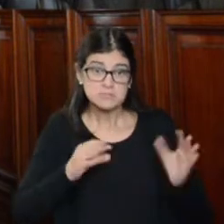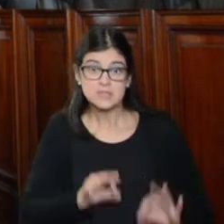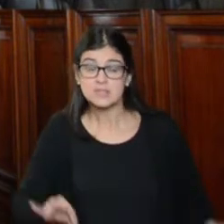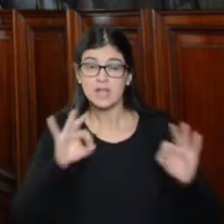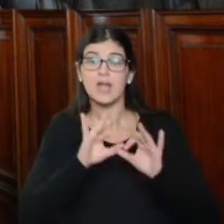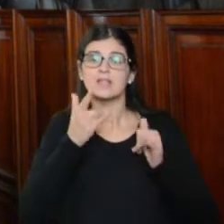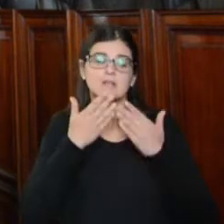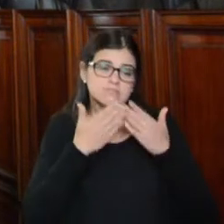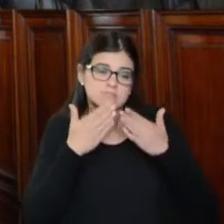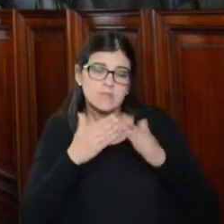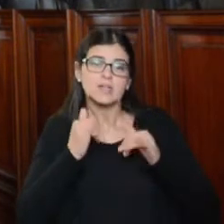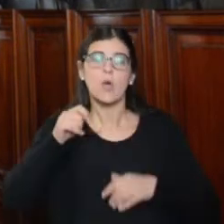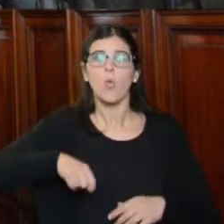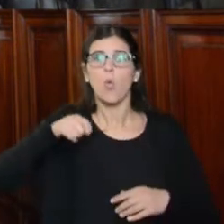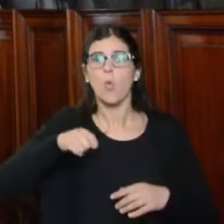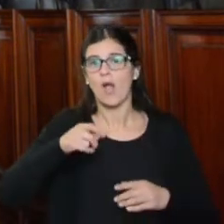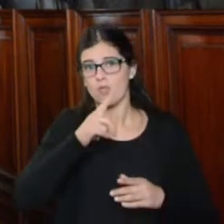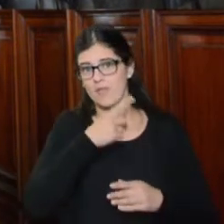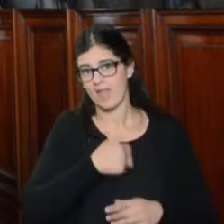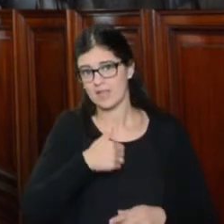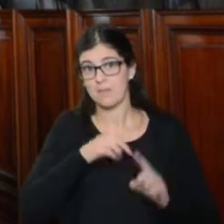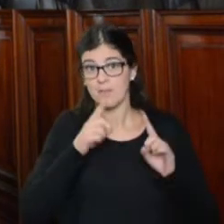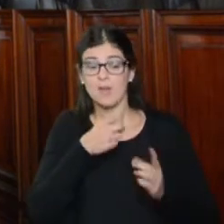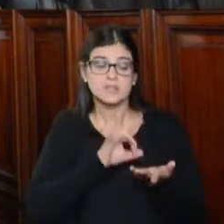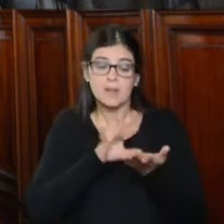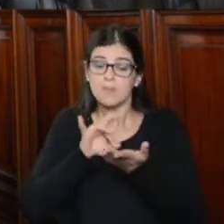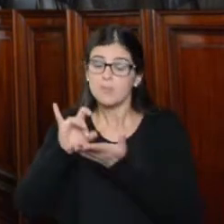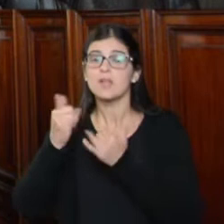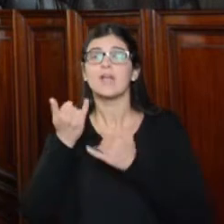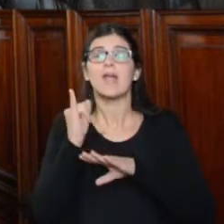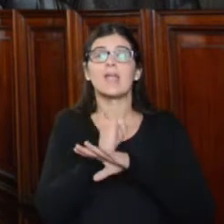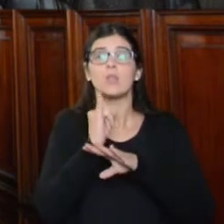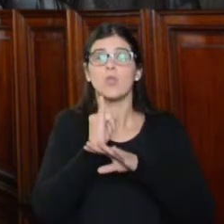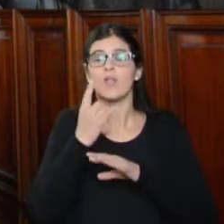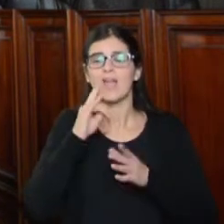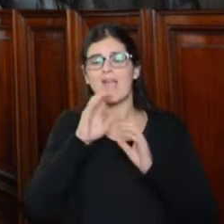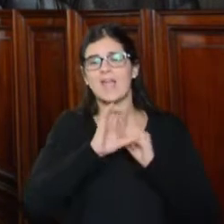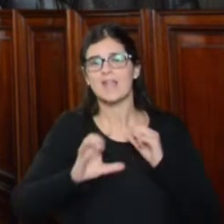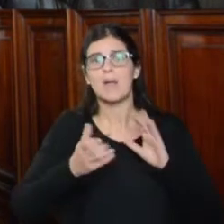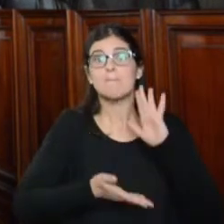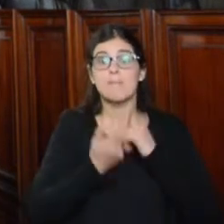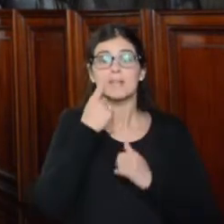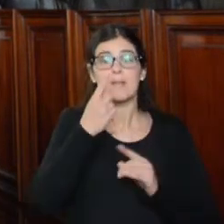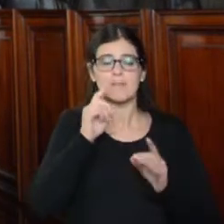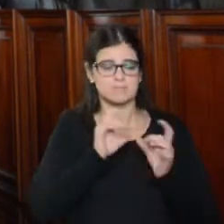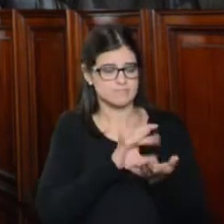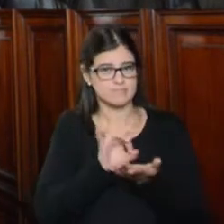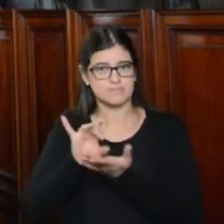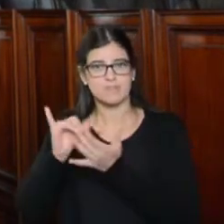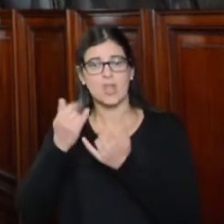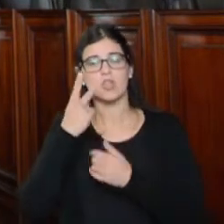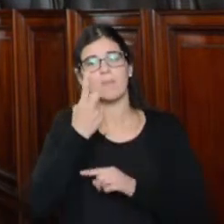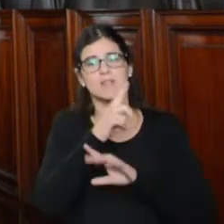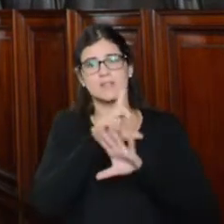indagados en el juzgado federal. Todo esto en contexto de crecientes despidos en la industria de la energía con más de mil despididos en la central de la Atucha durante el año